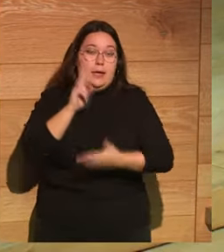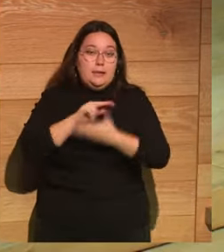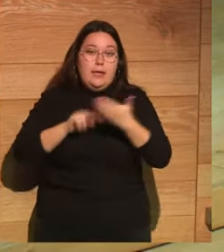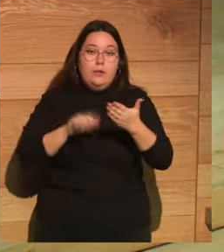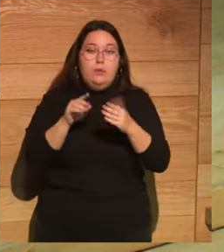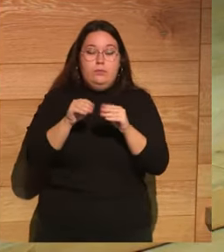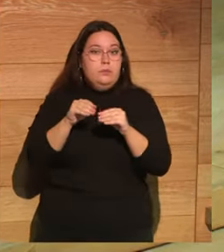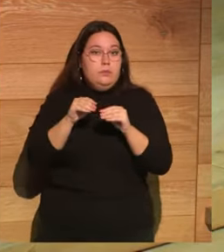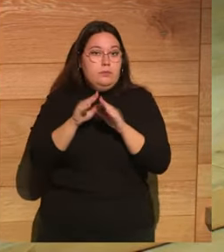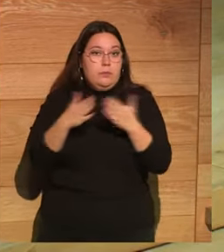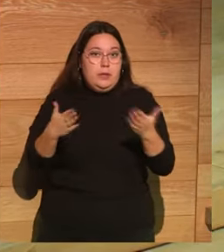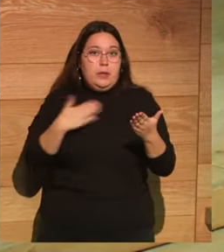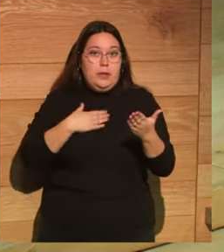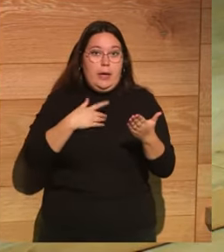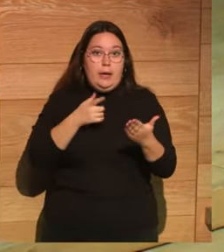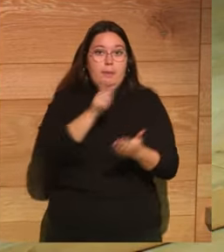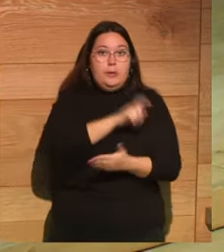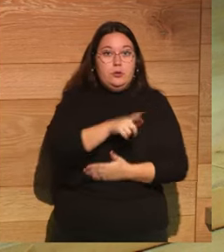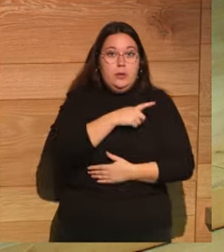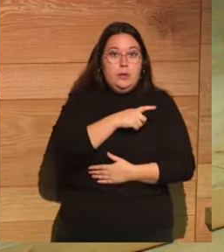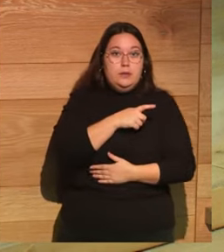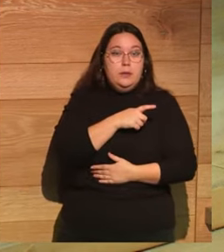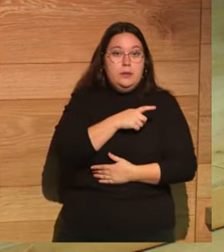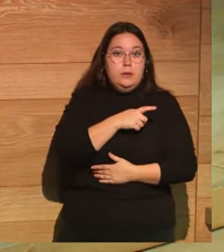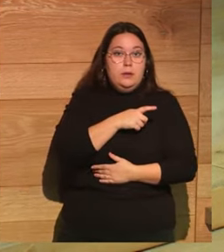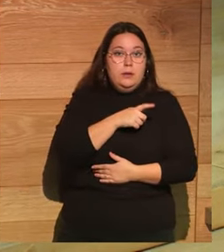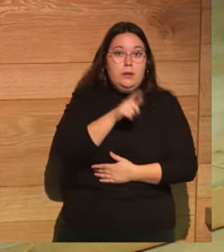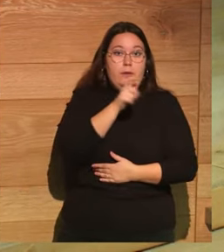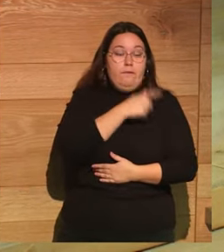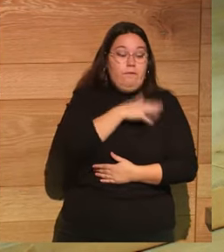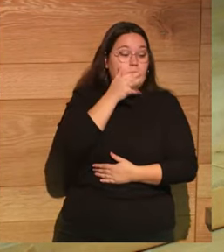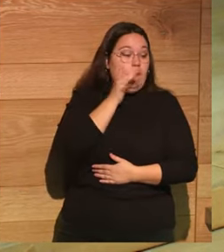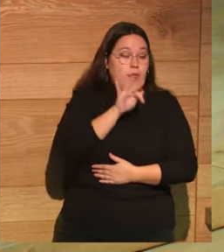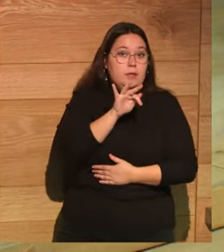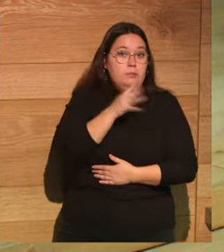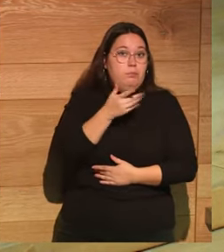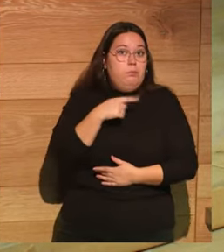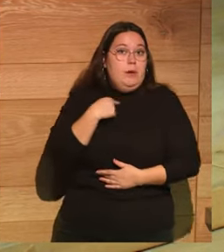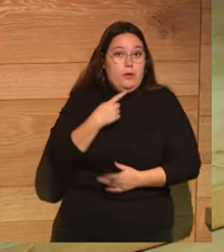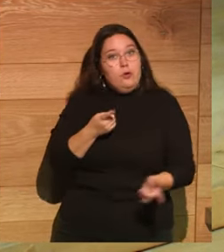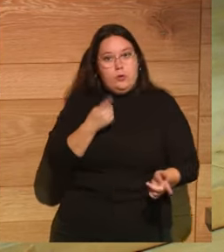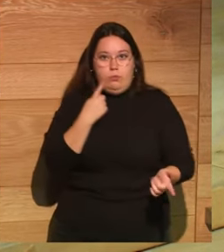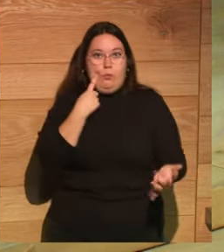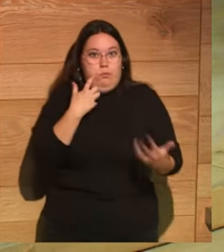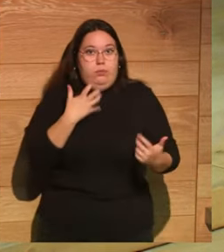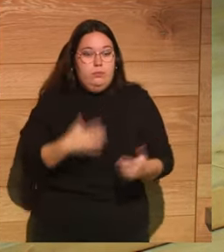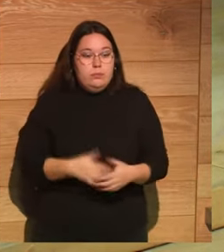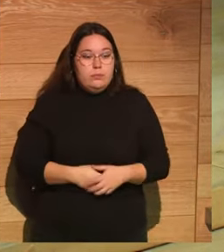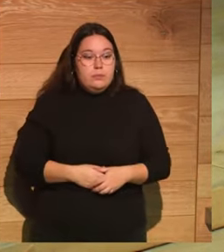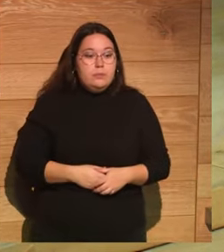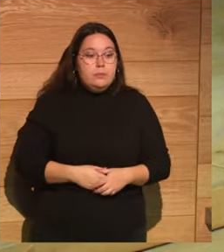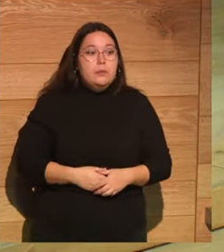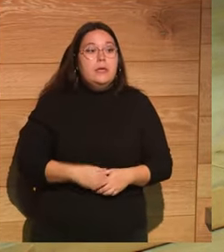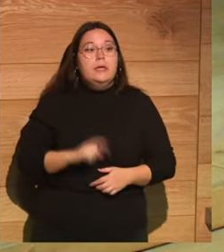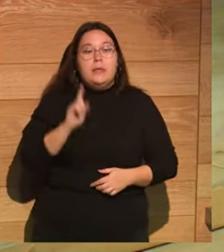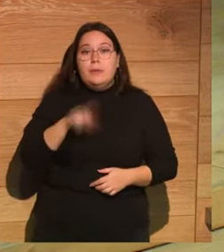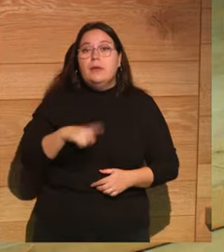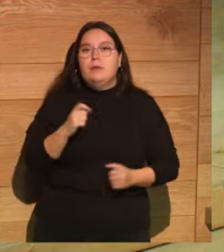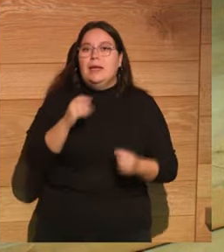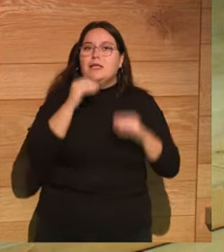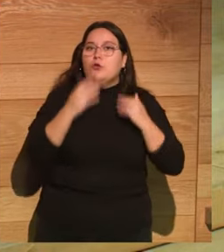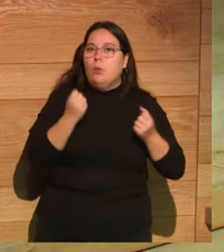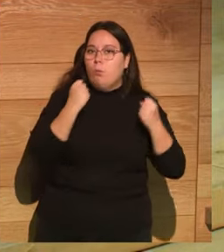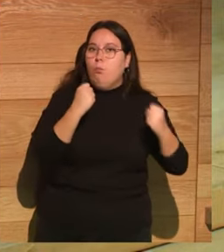libros de historia españoles que perdieron los franceses. Entonces, te llama un poco la atención. Y vuelvo un poco con esto al poder de las historias,